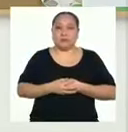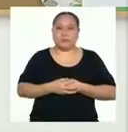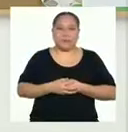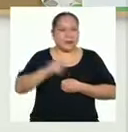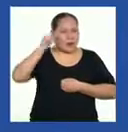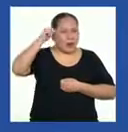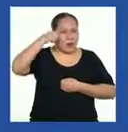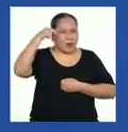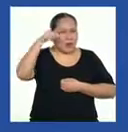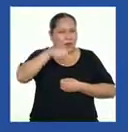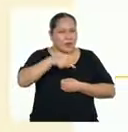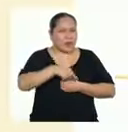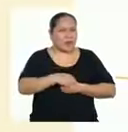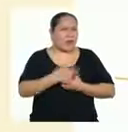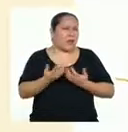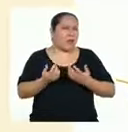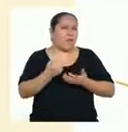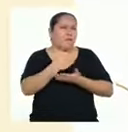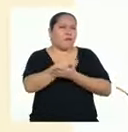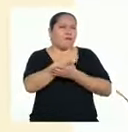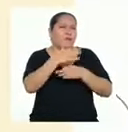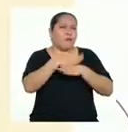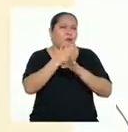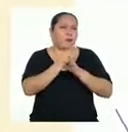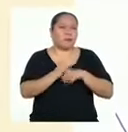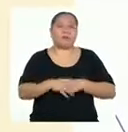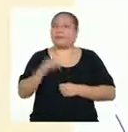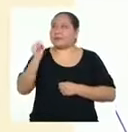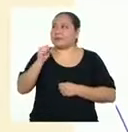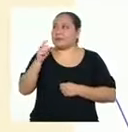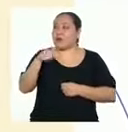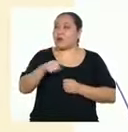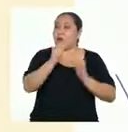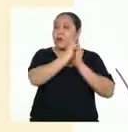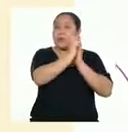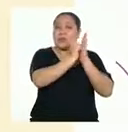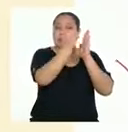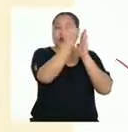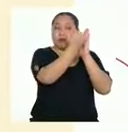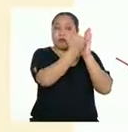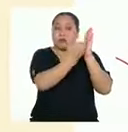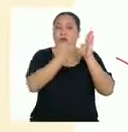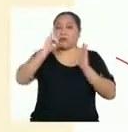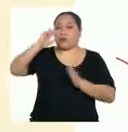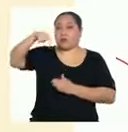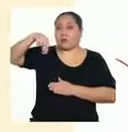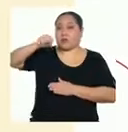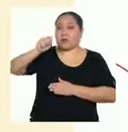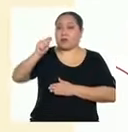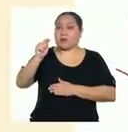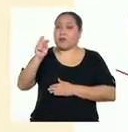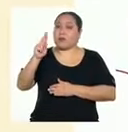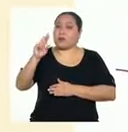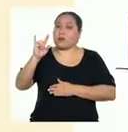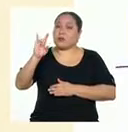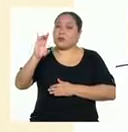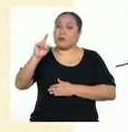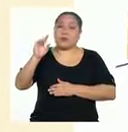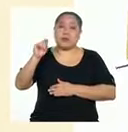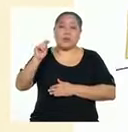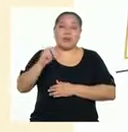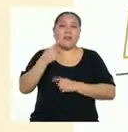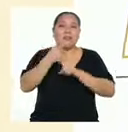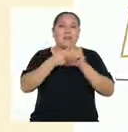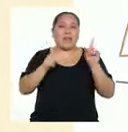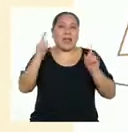plantea este tipo de texto? Desde luego. Un texto instructivo es diferente a un testimonio,